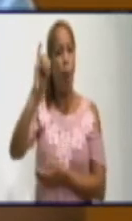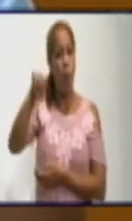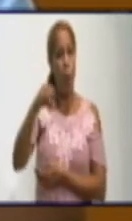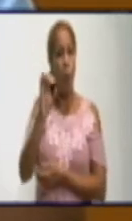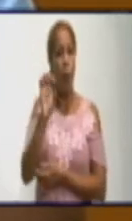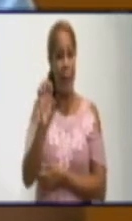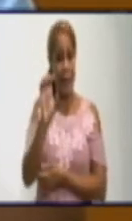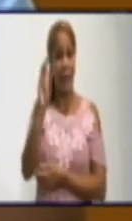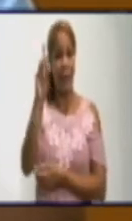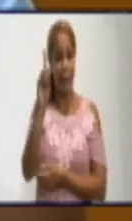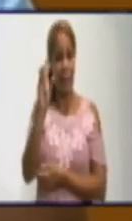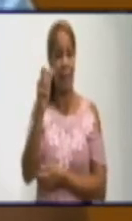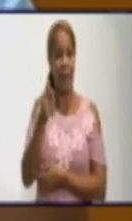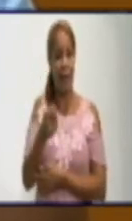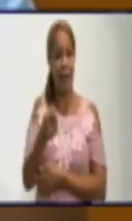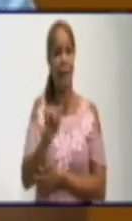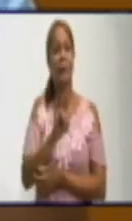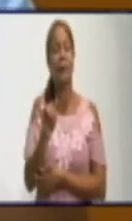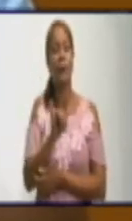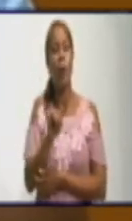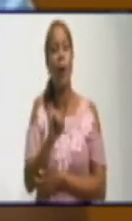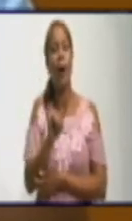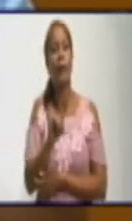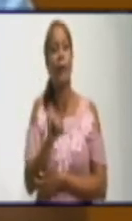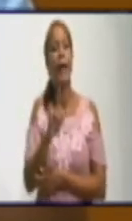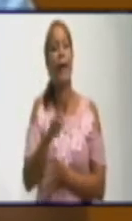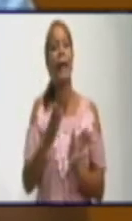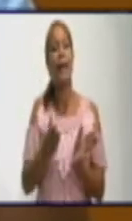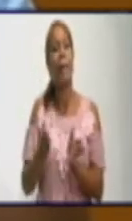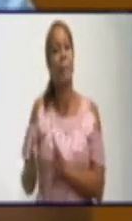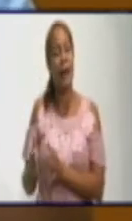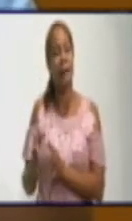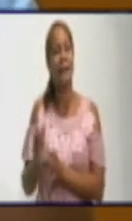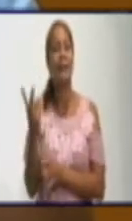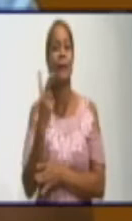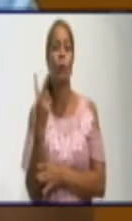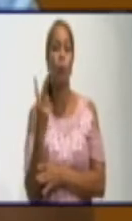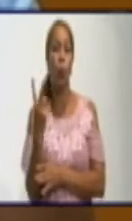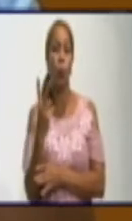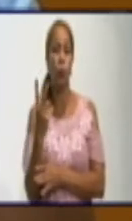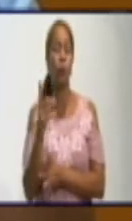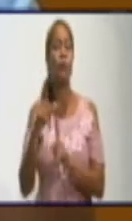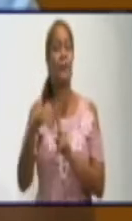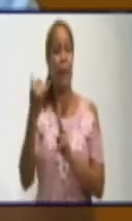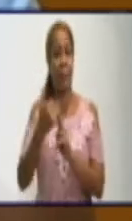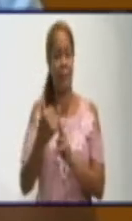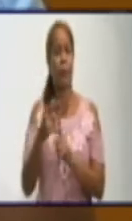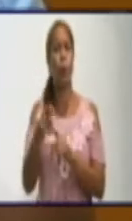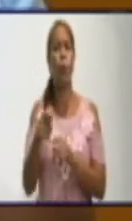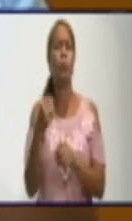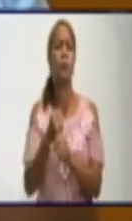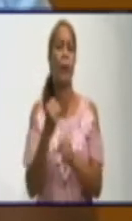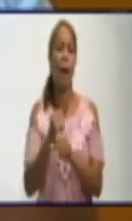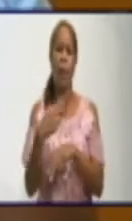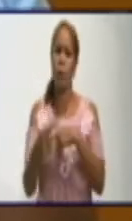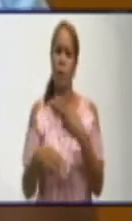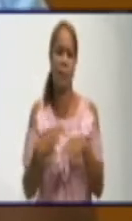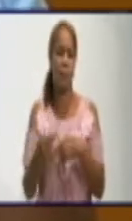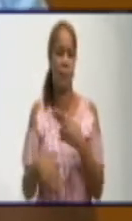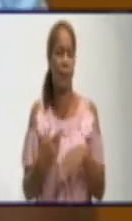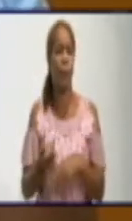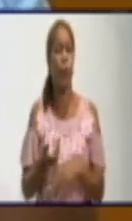propiamente de la parte de Ojeda y Tamayito, es por un trabajo que hubo que acometer de manera